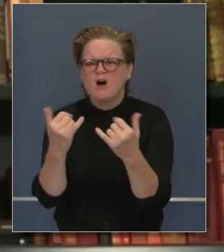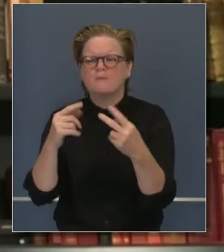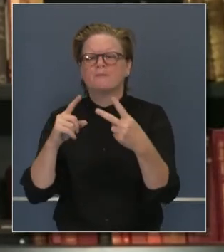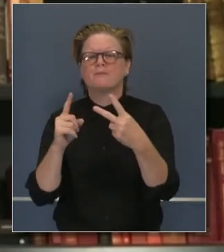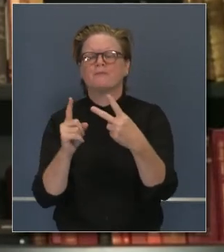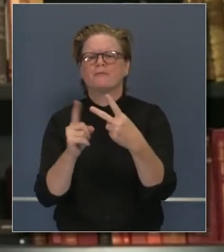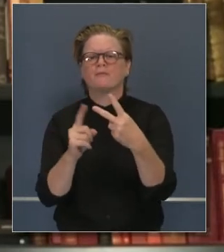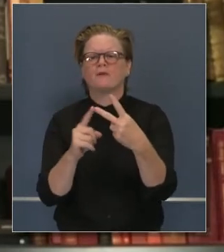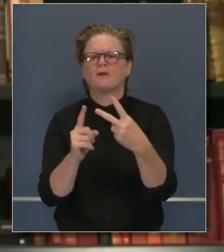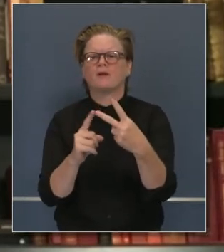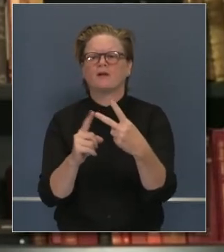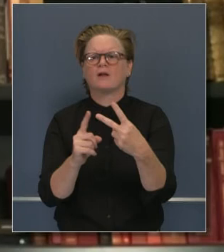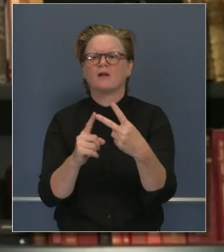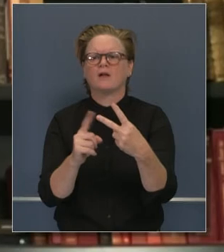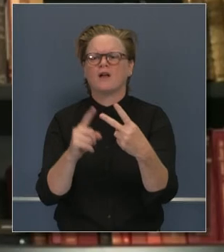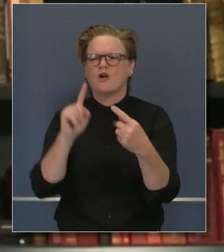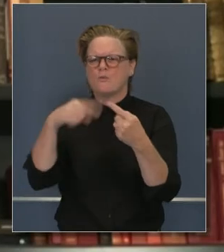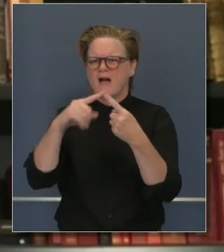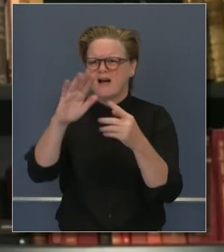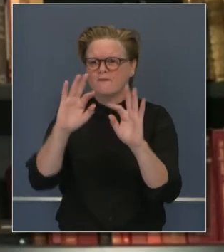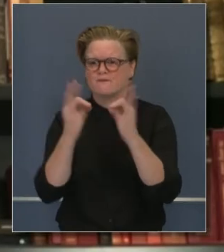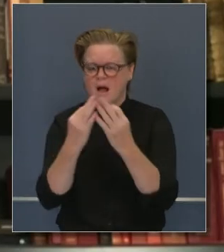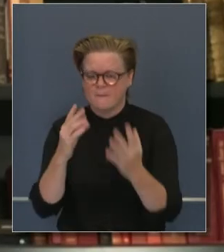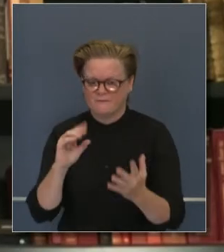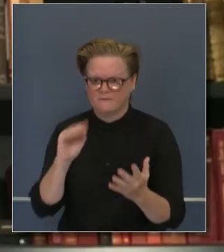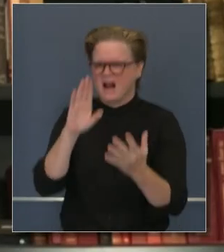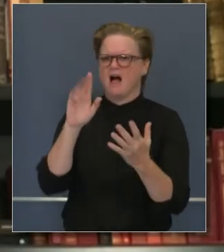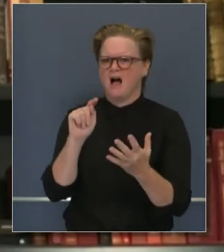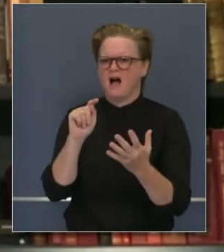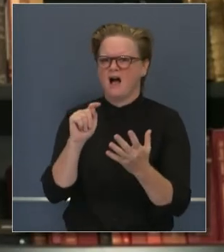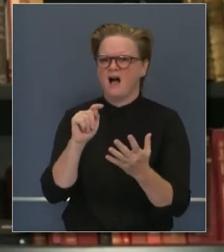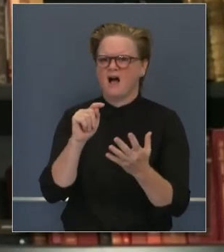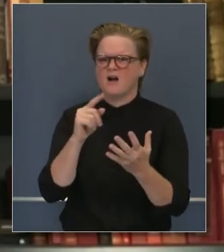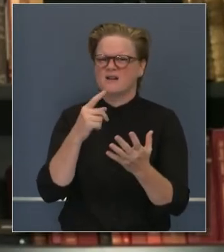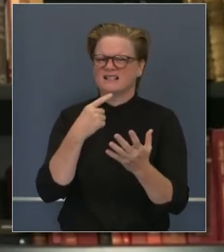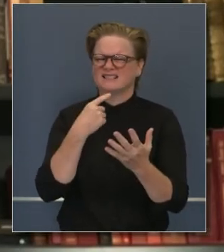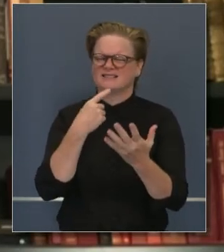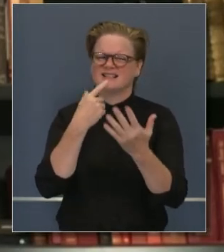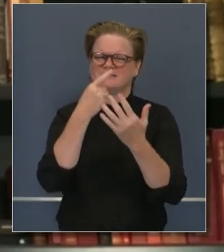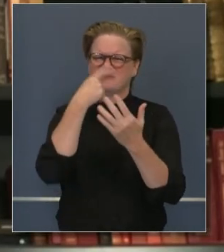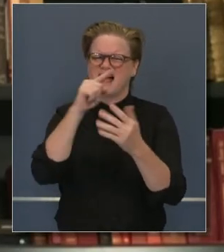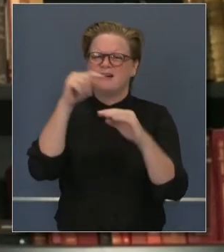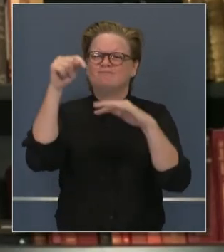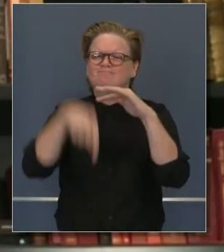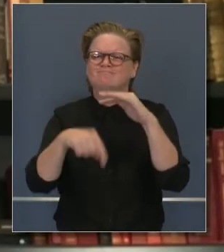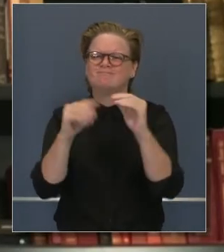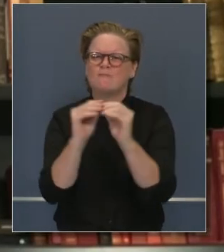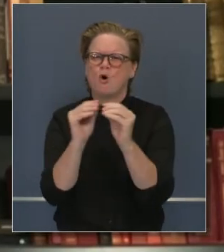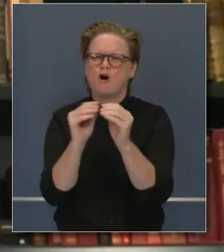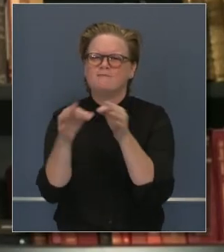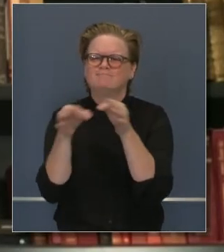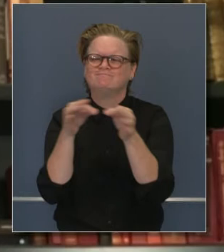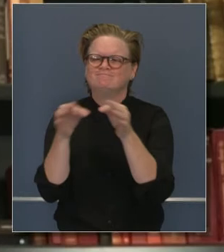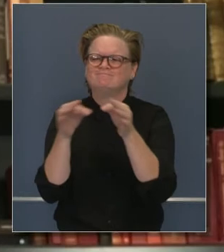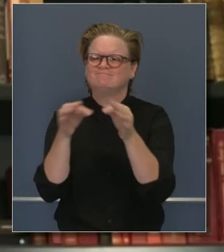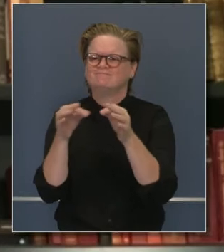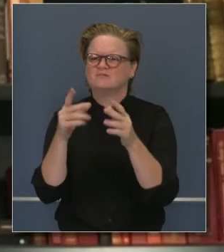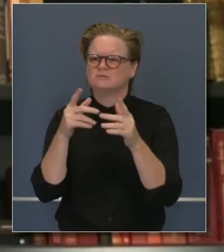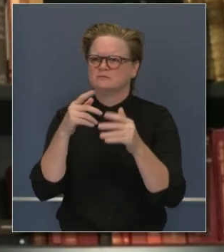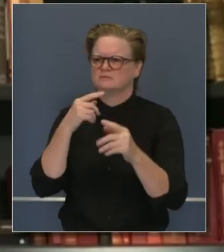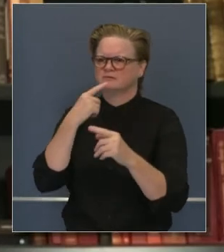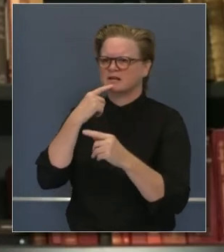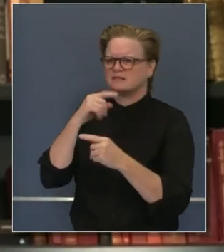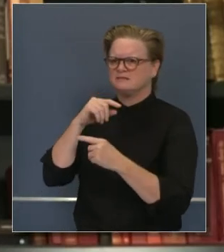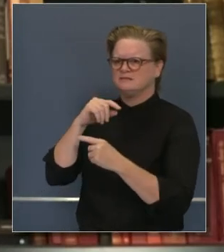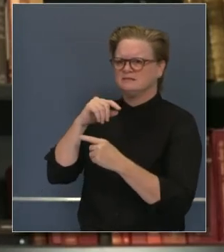decirnos qué hace su familia, cómo lo hace. O danos un poco de información en cuanto a la